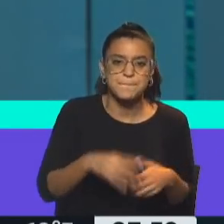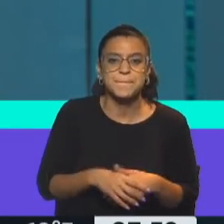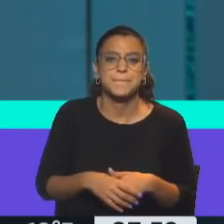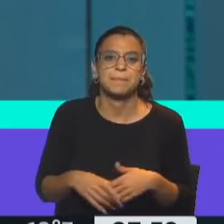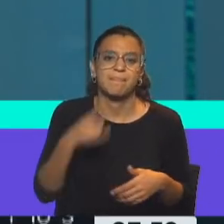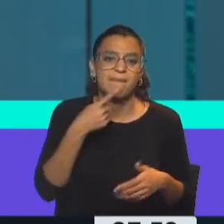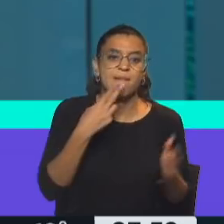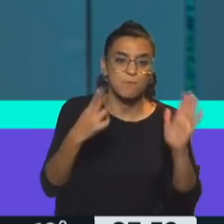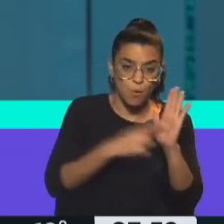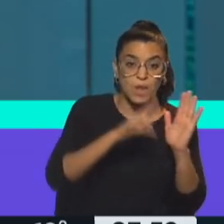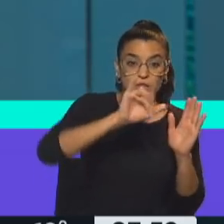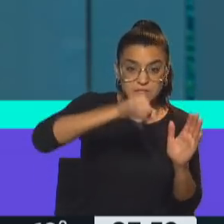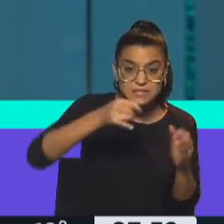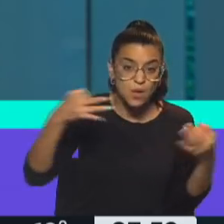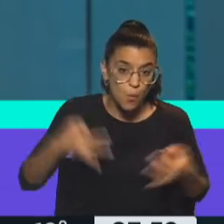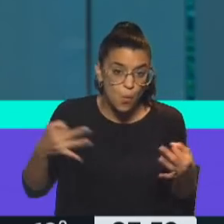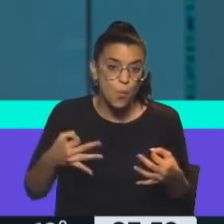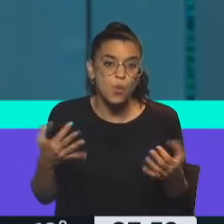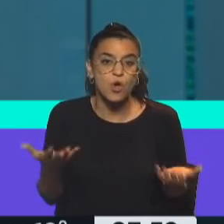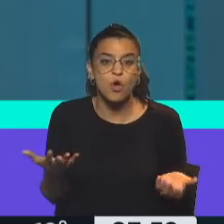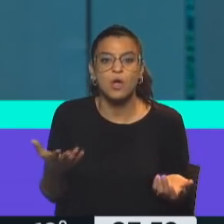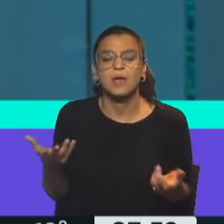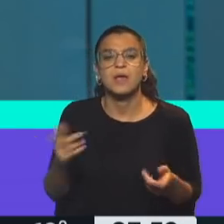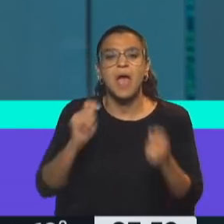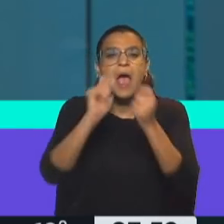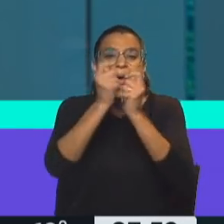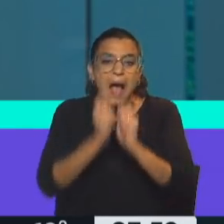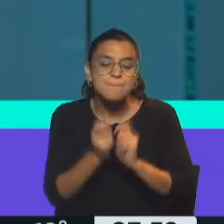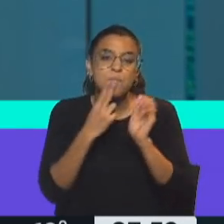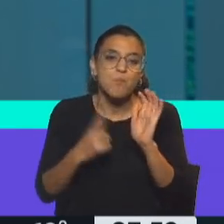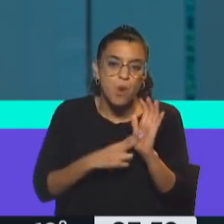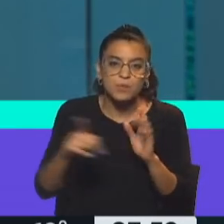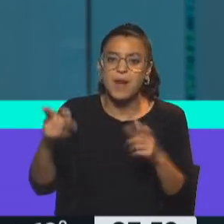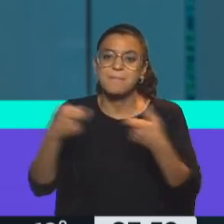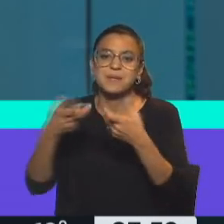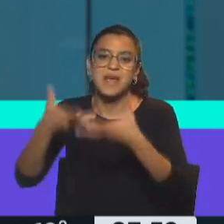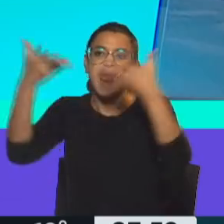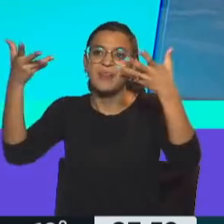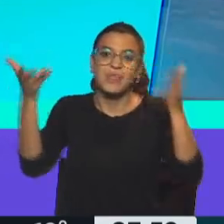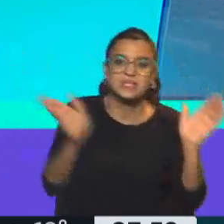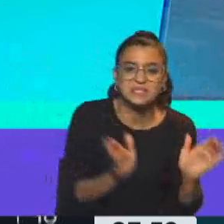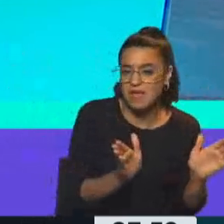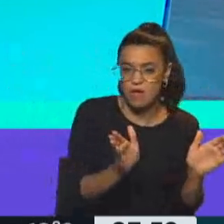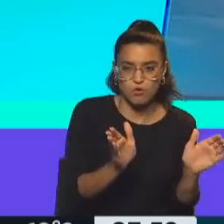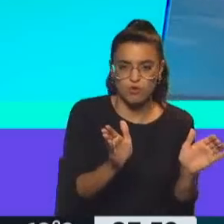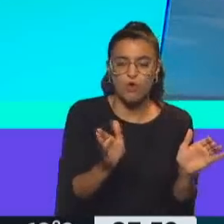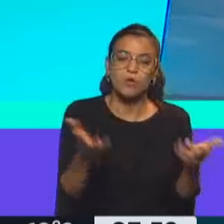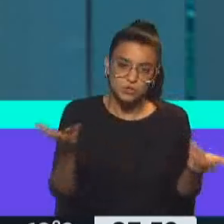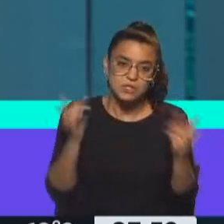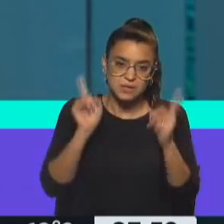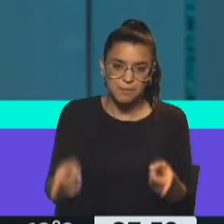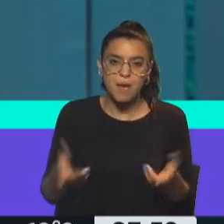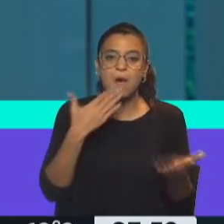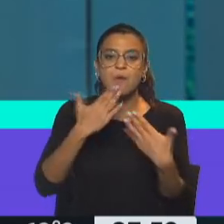de impuestos. seguramente no se apliquen los cambios que se dan en impuestos para empresas grandes y para empresas chicas. Así que también